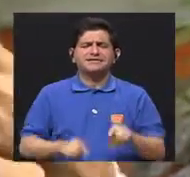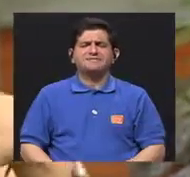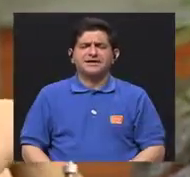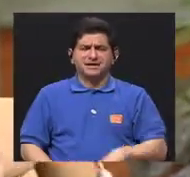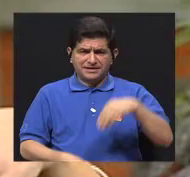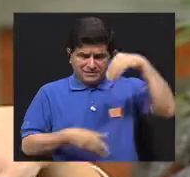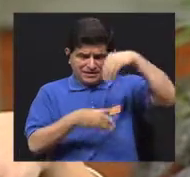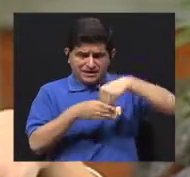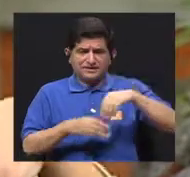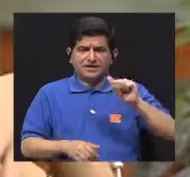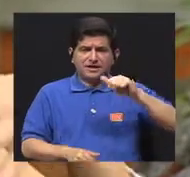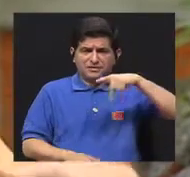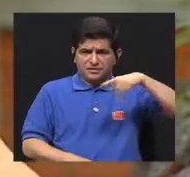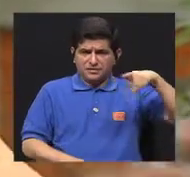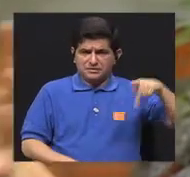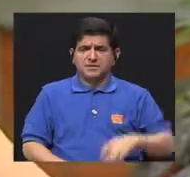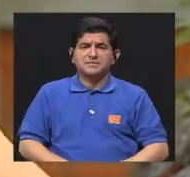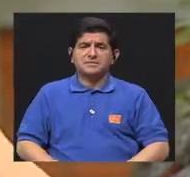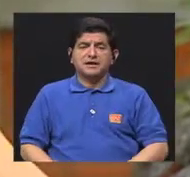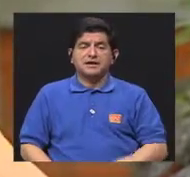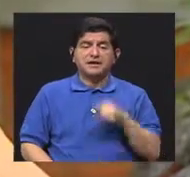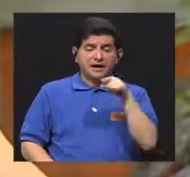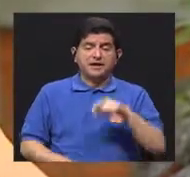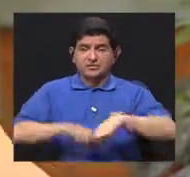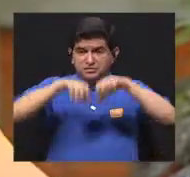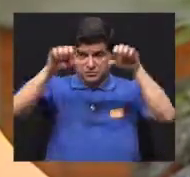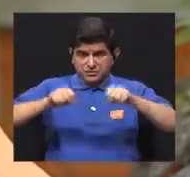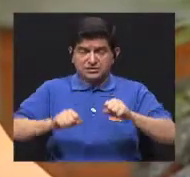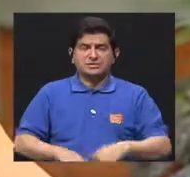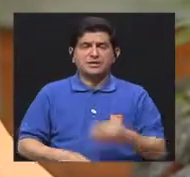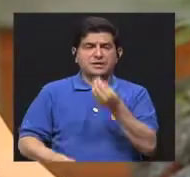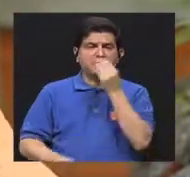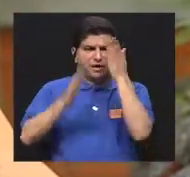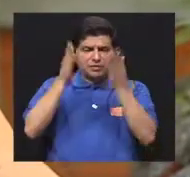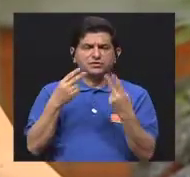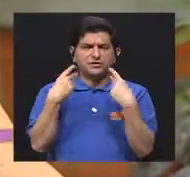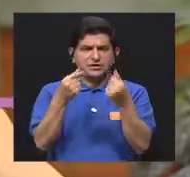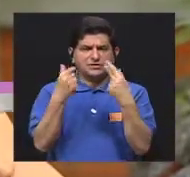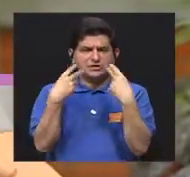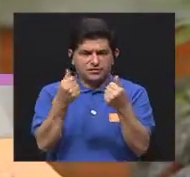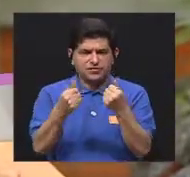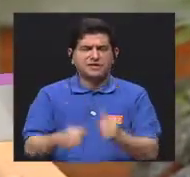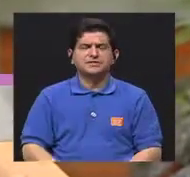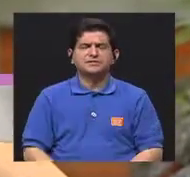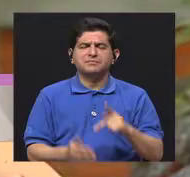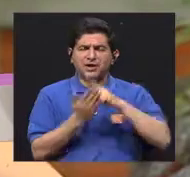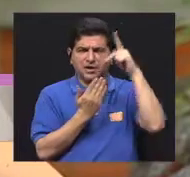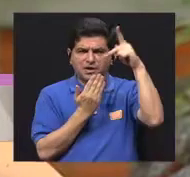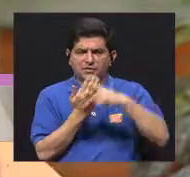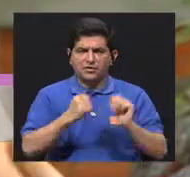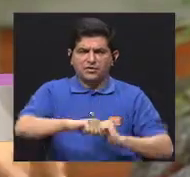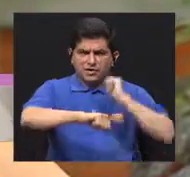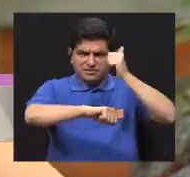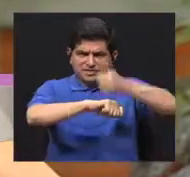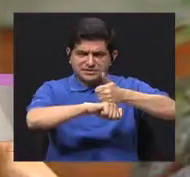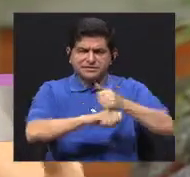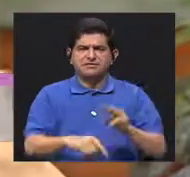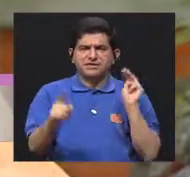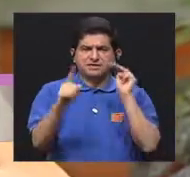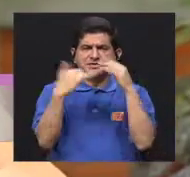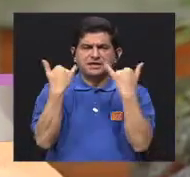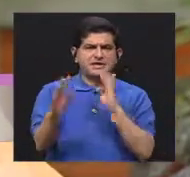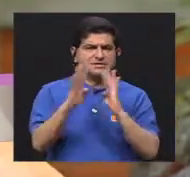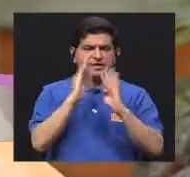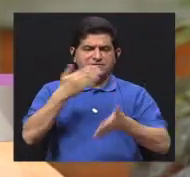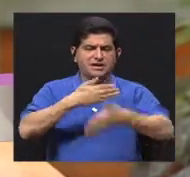digamos, detrás de la aplicación que le va a permitir a la nutricionista de una forma rápida poder programar esas metas que de antemano